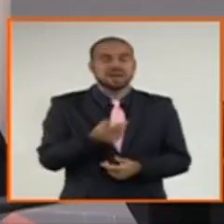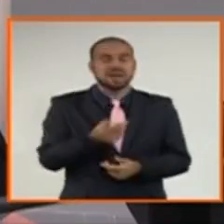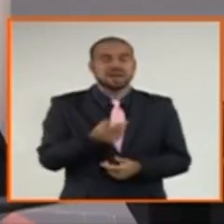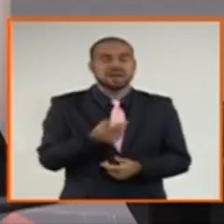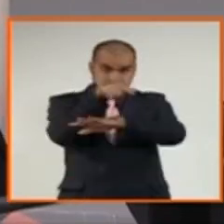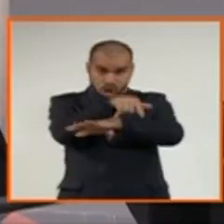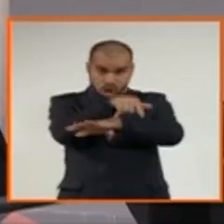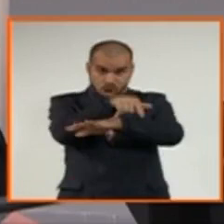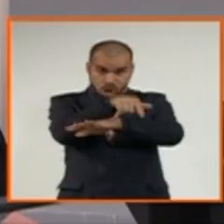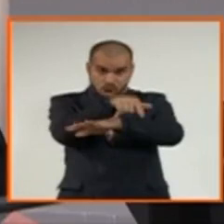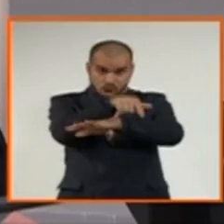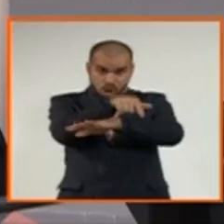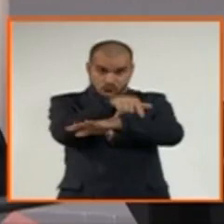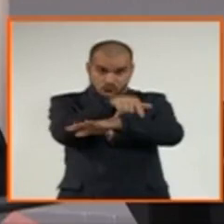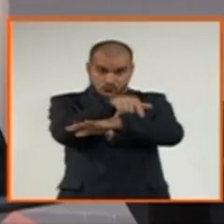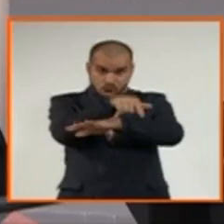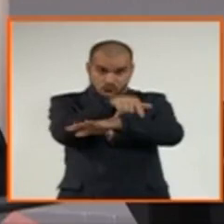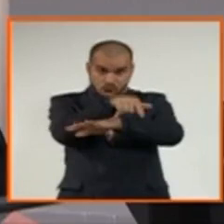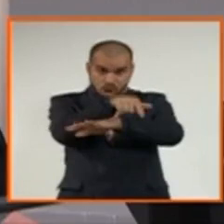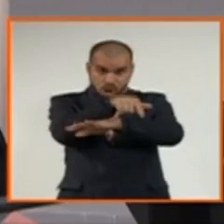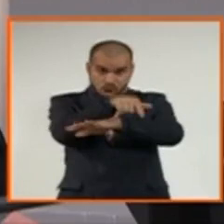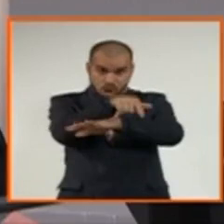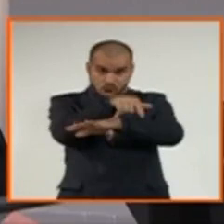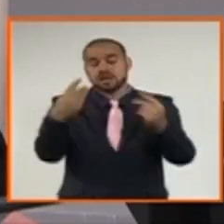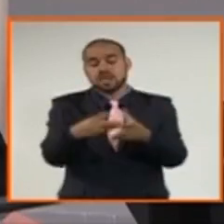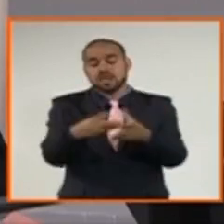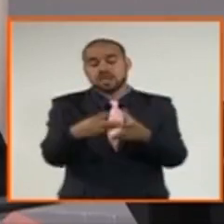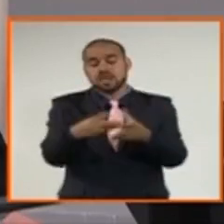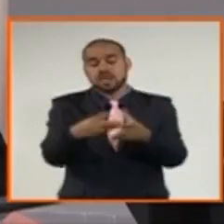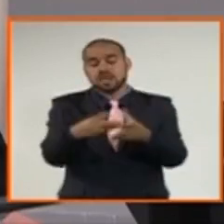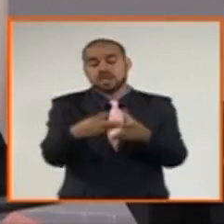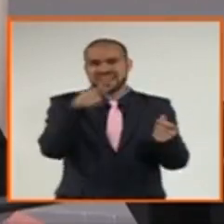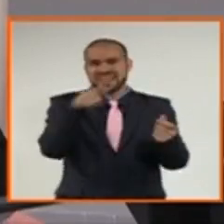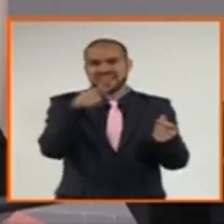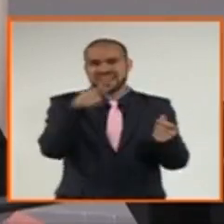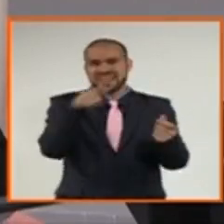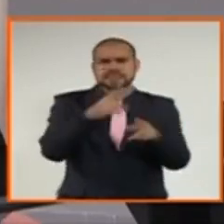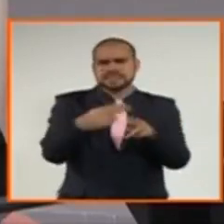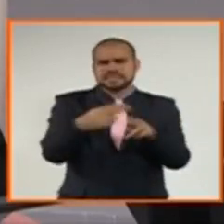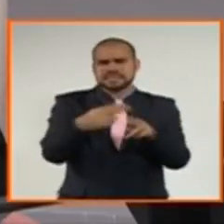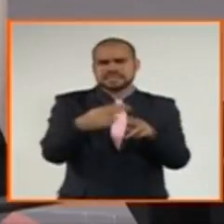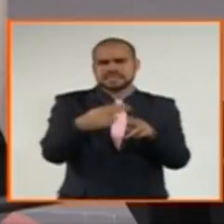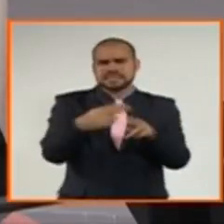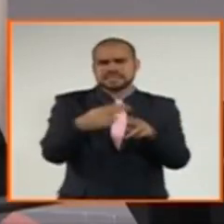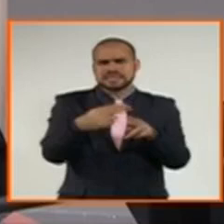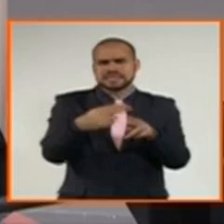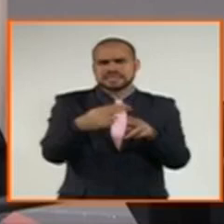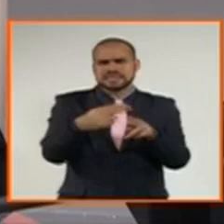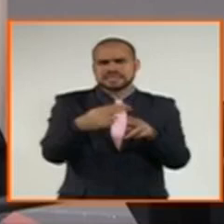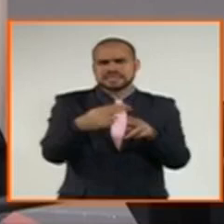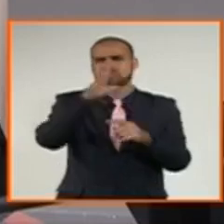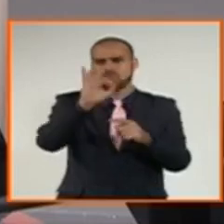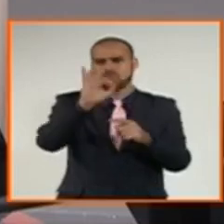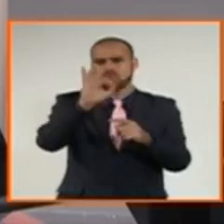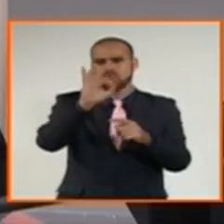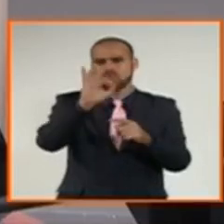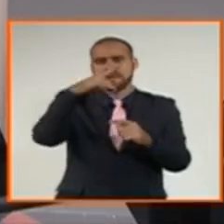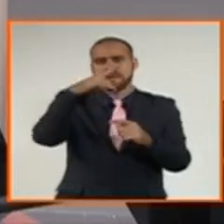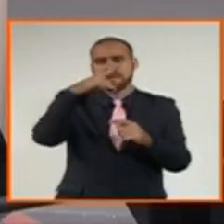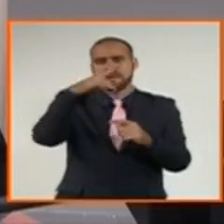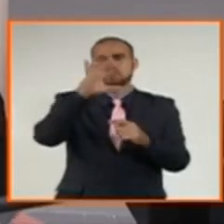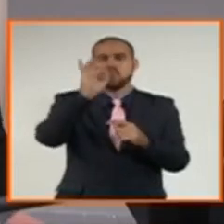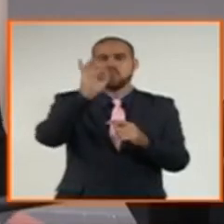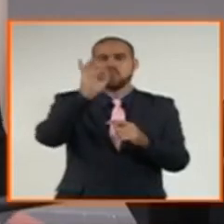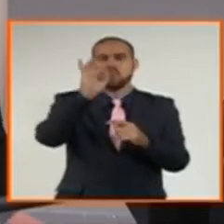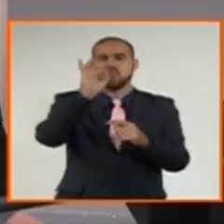segundo sumidero de dióxido de carbono en el planeta. O tienen una extrema importancia por la captación de dióxido de